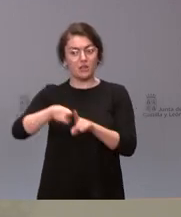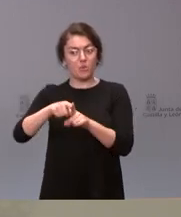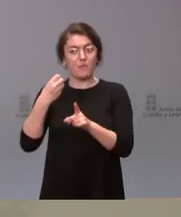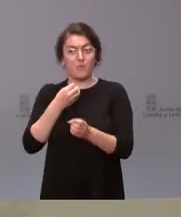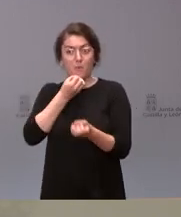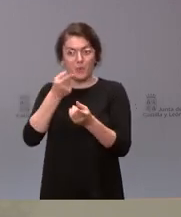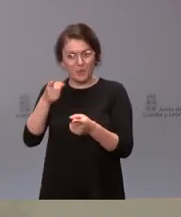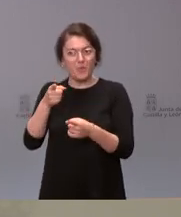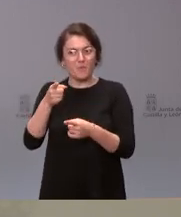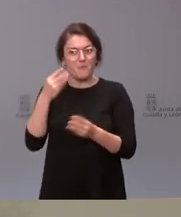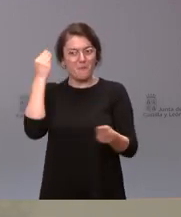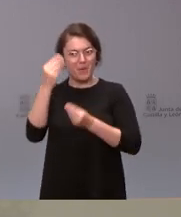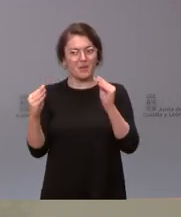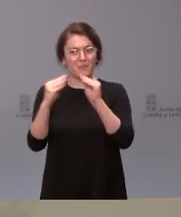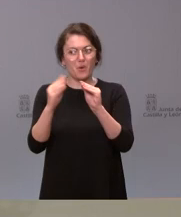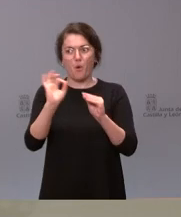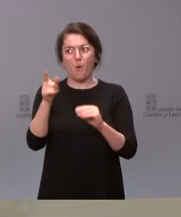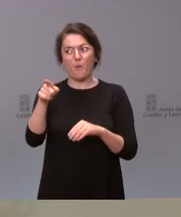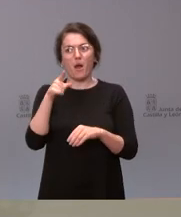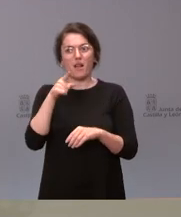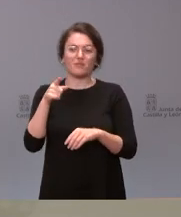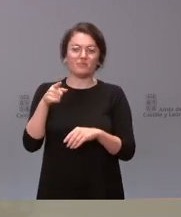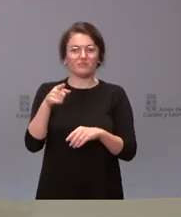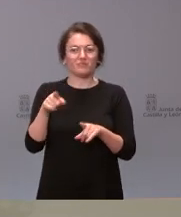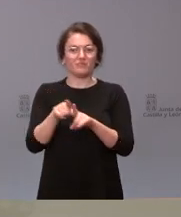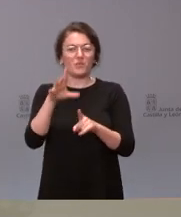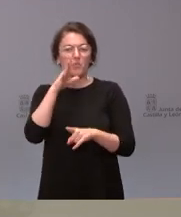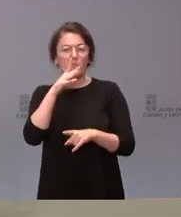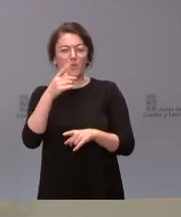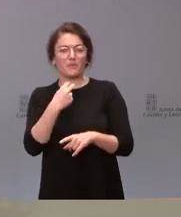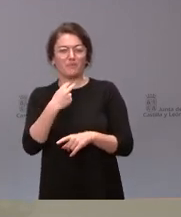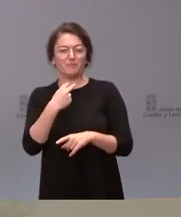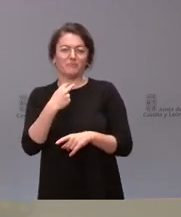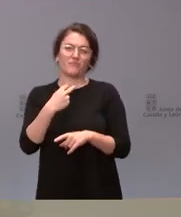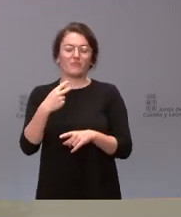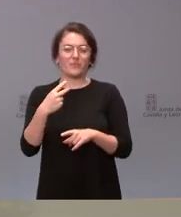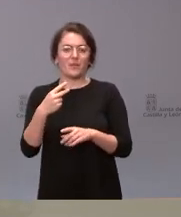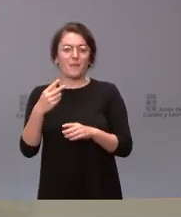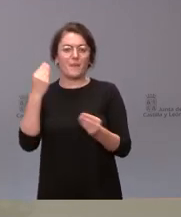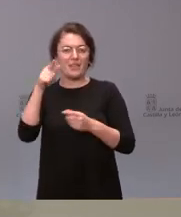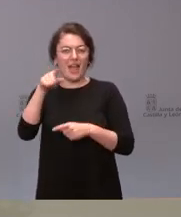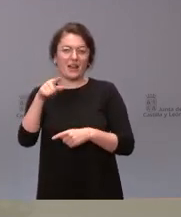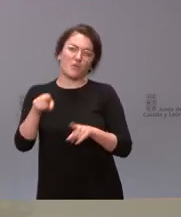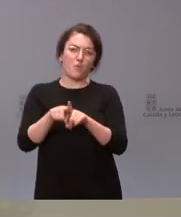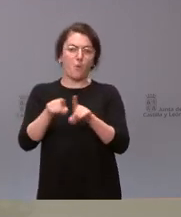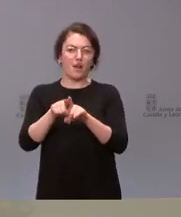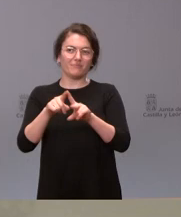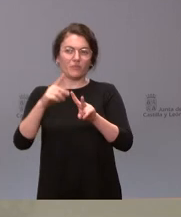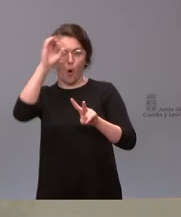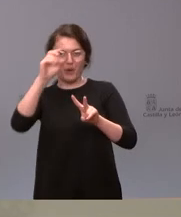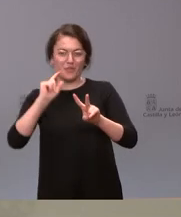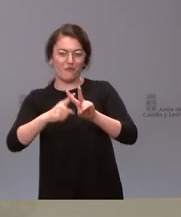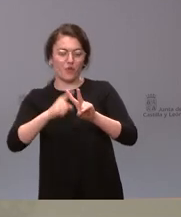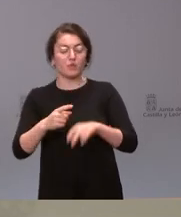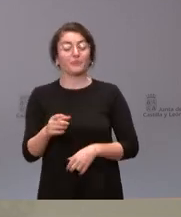que hablo más como miembro de Vox que como de la Junta. Y luego sobre estas comparecencias a las que alude, el consejero de Industria dijo que la máxima que